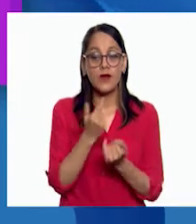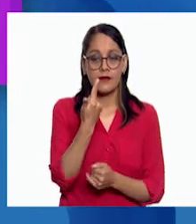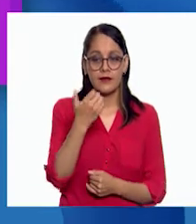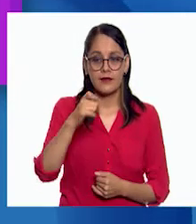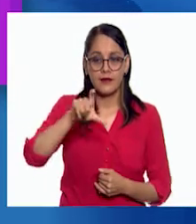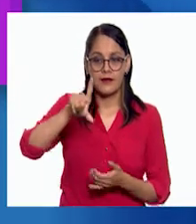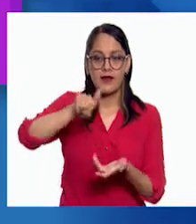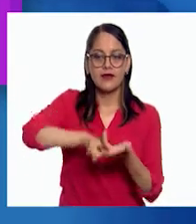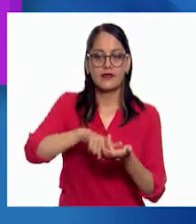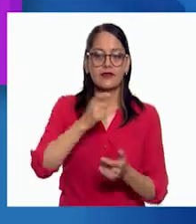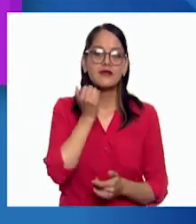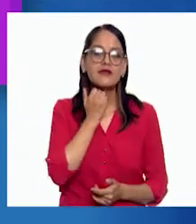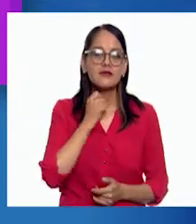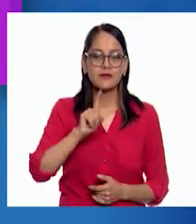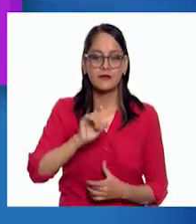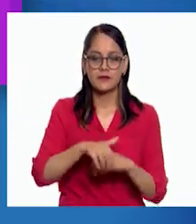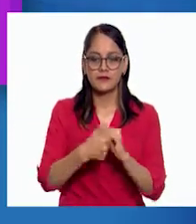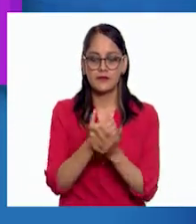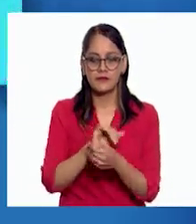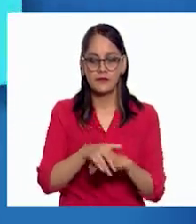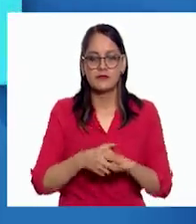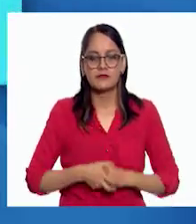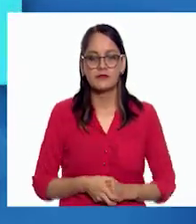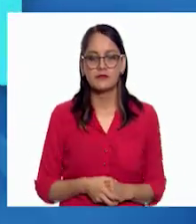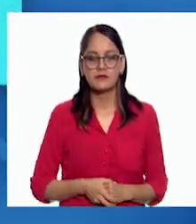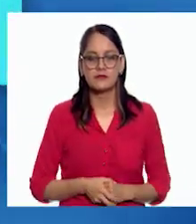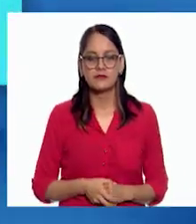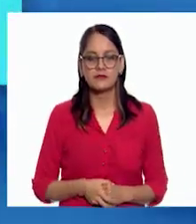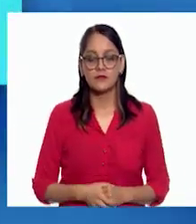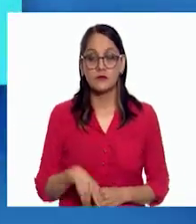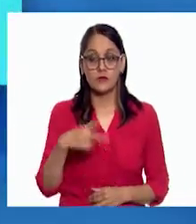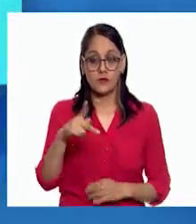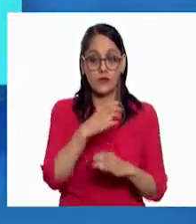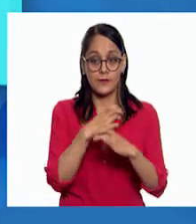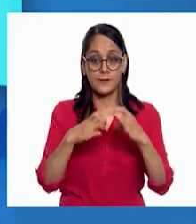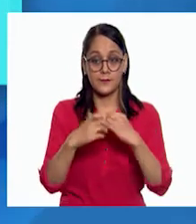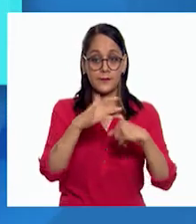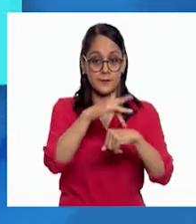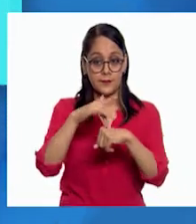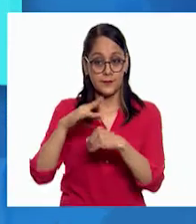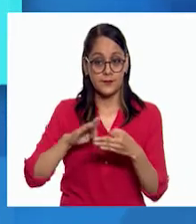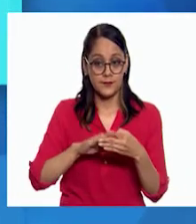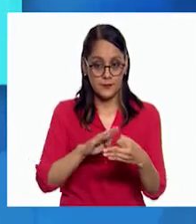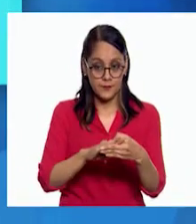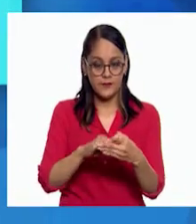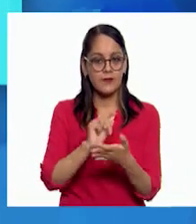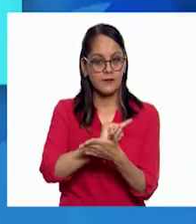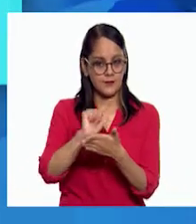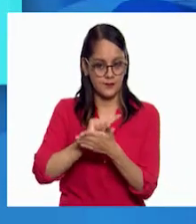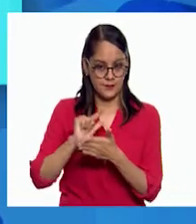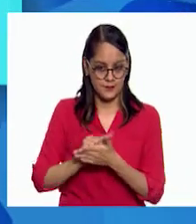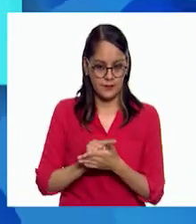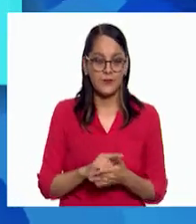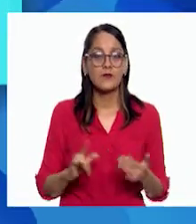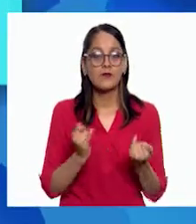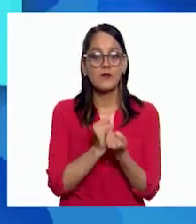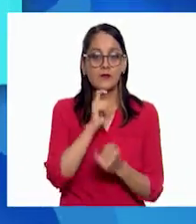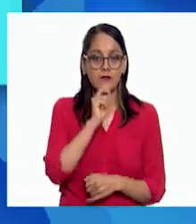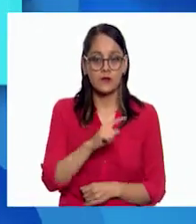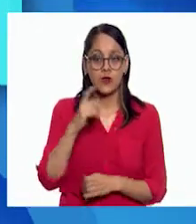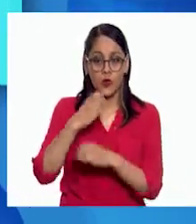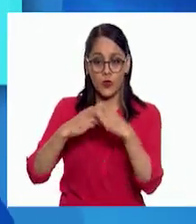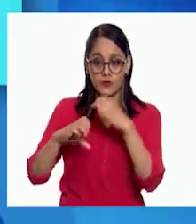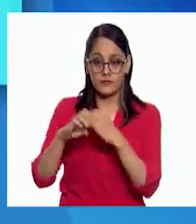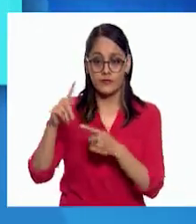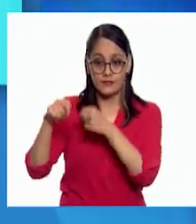desinfectante a base de agua y alcohol. Desinfecta las superficies de los objetos que más utilizas. También las